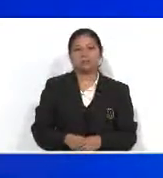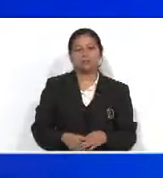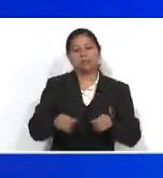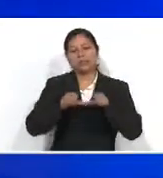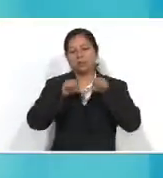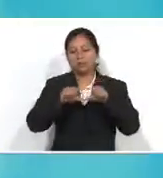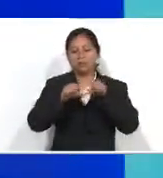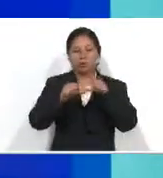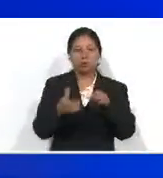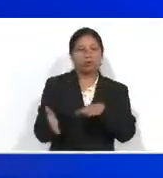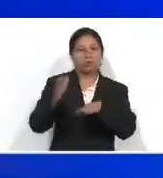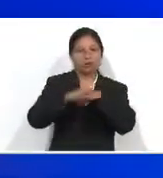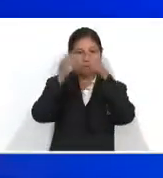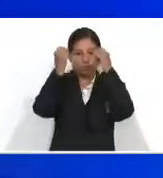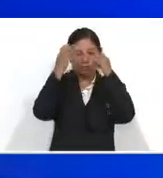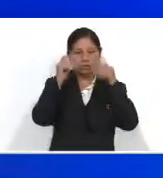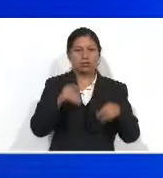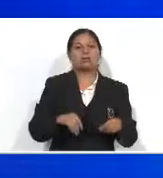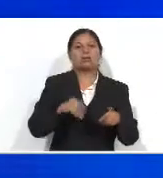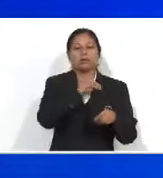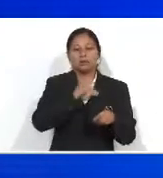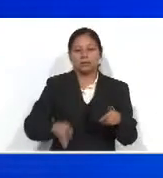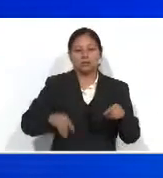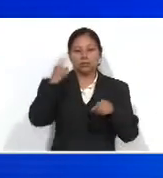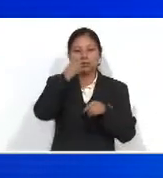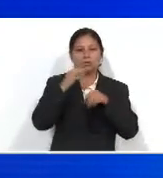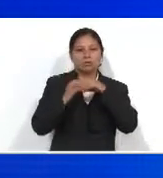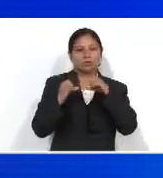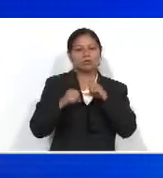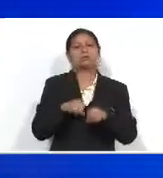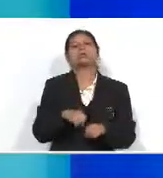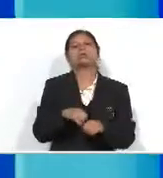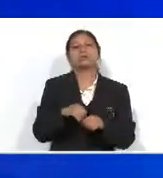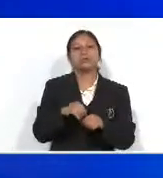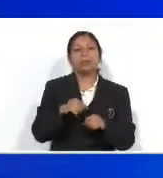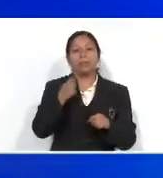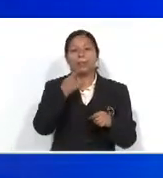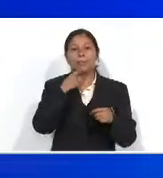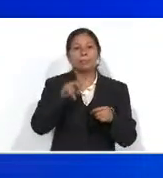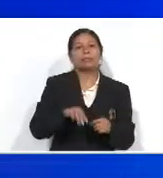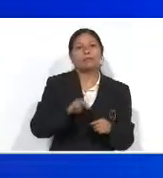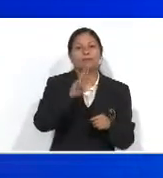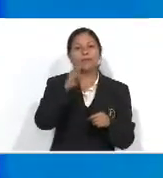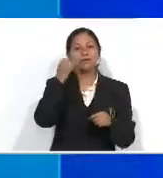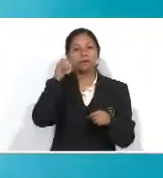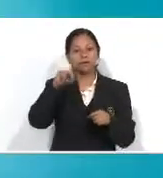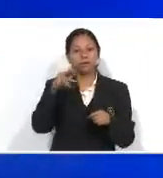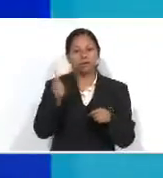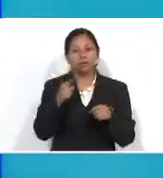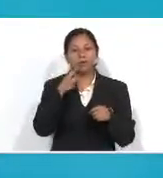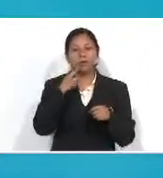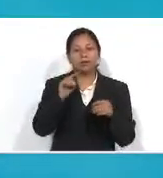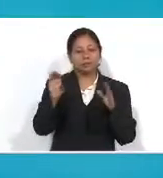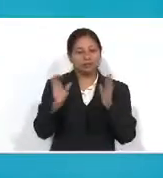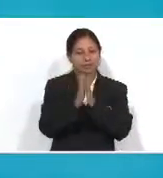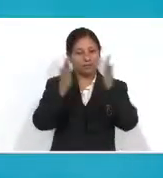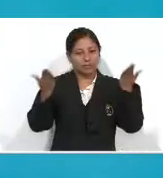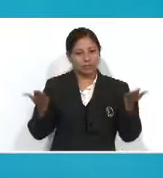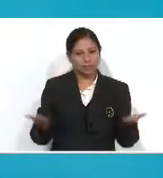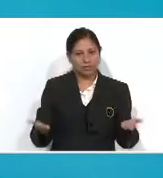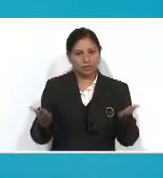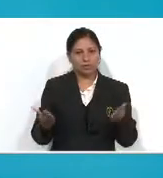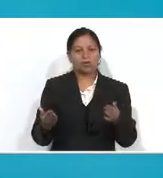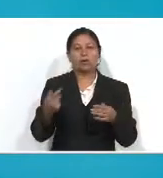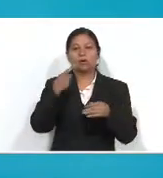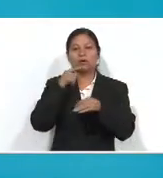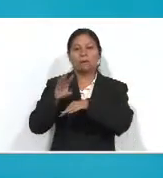Continuando con más noticias, la diputada Sonia Gutiérrez, jefa de la bancada del bloque político WINAC, anunció que la Corte de Constitucionalidad les otorgó